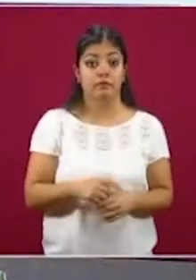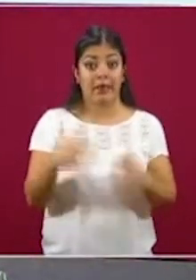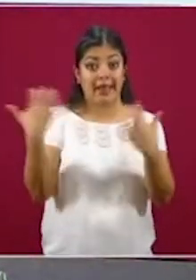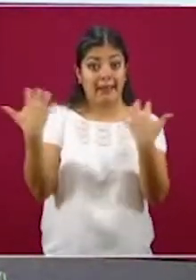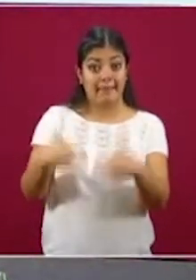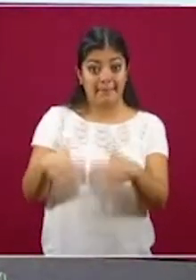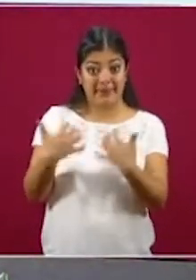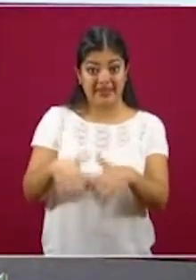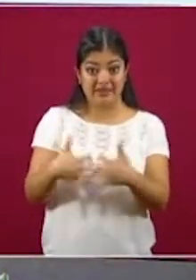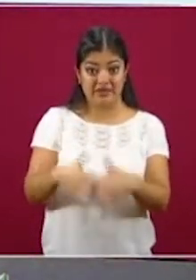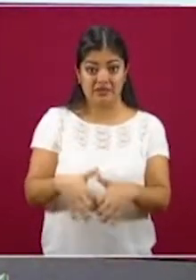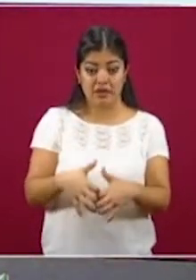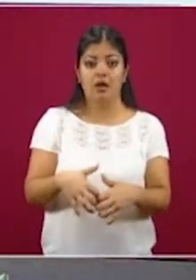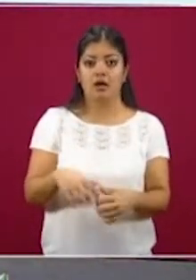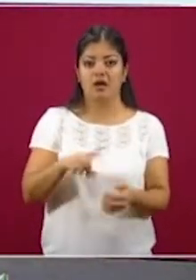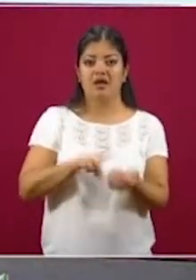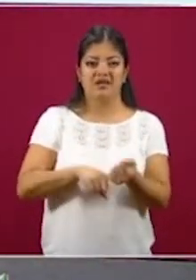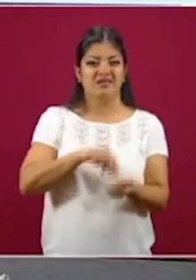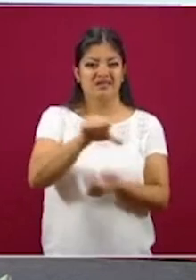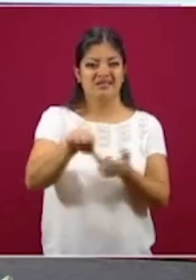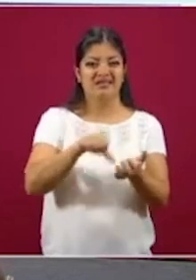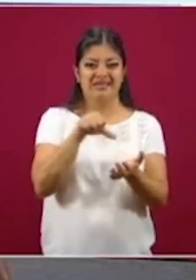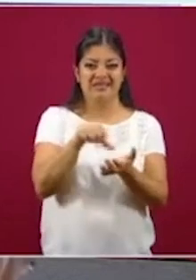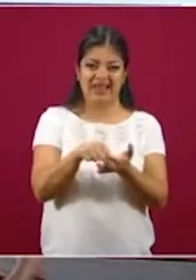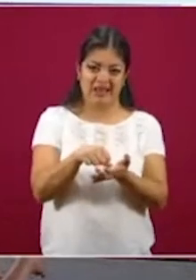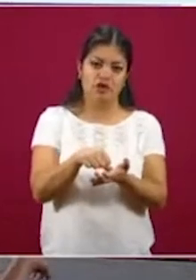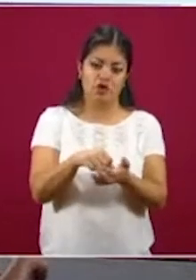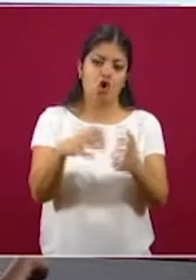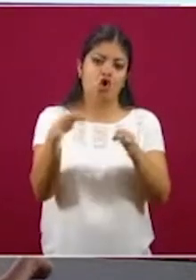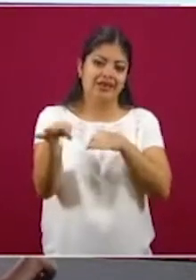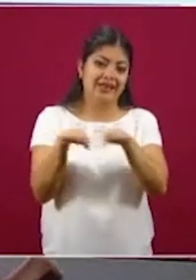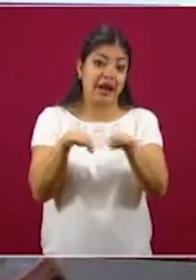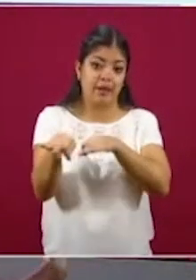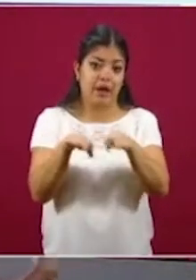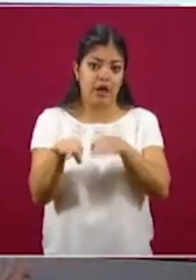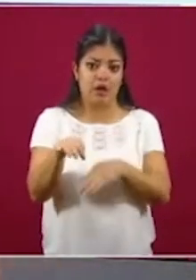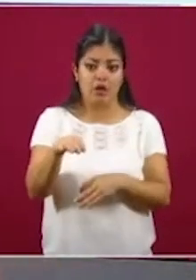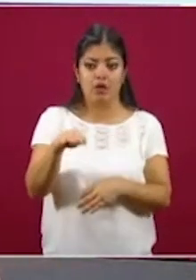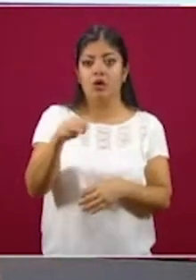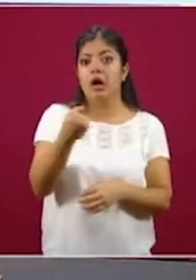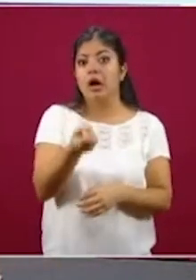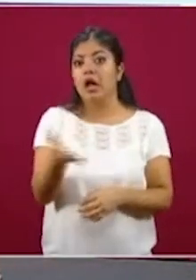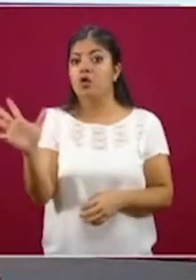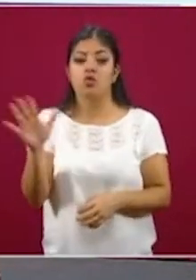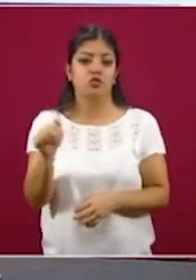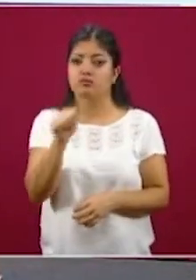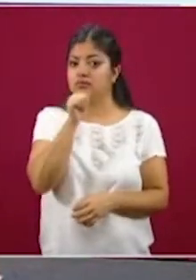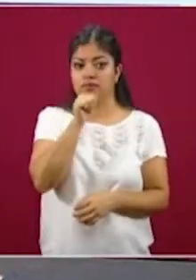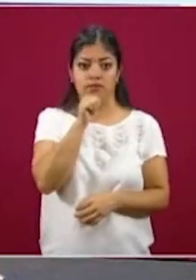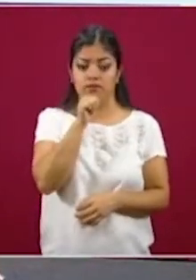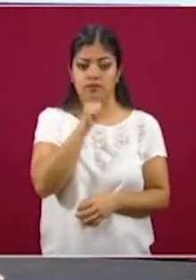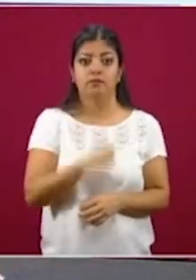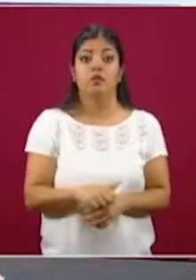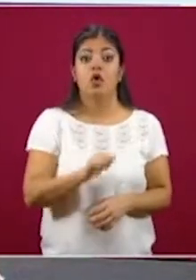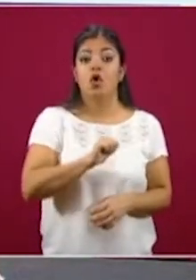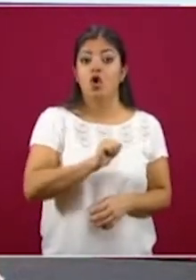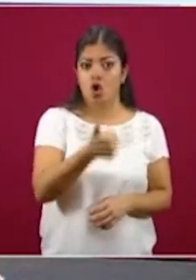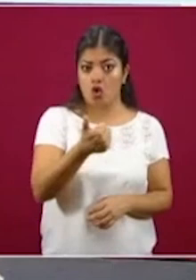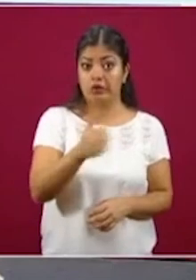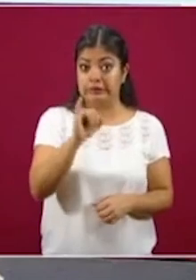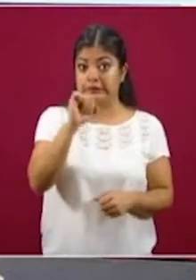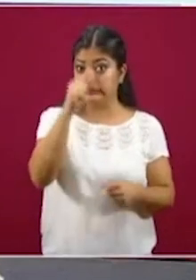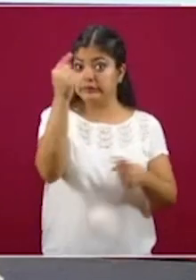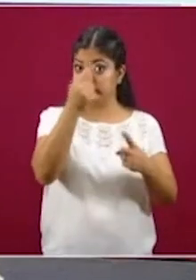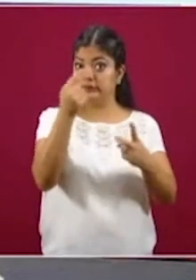empresas, los centros de trabajo, las actividades laborales no esenciales. Y en el caso de las actividades